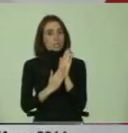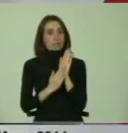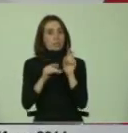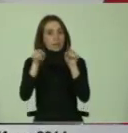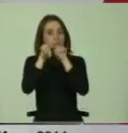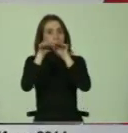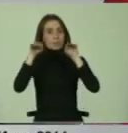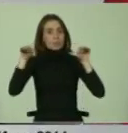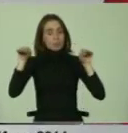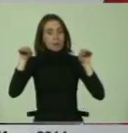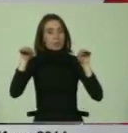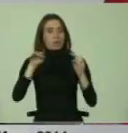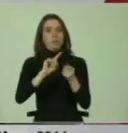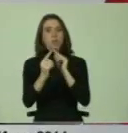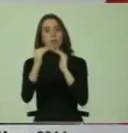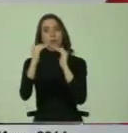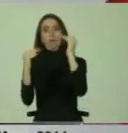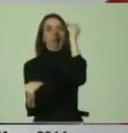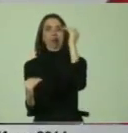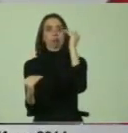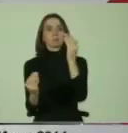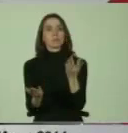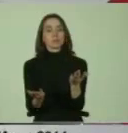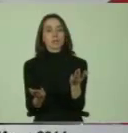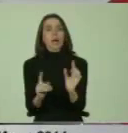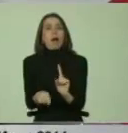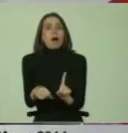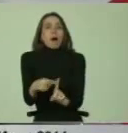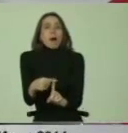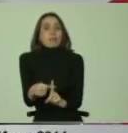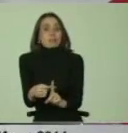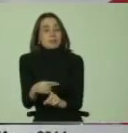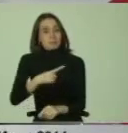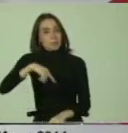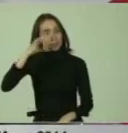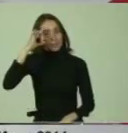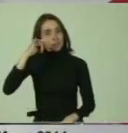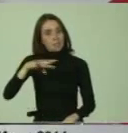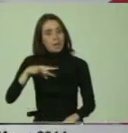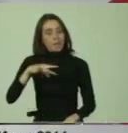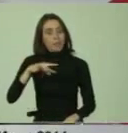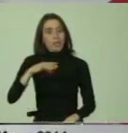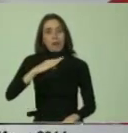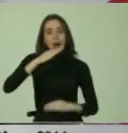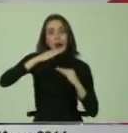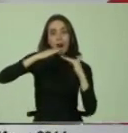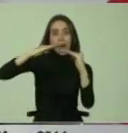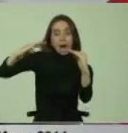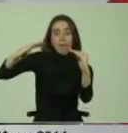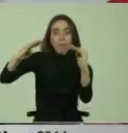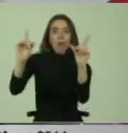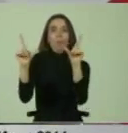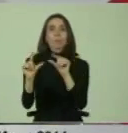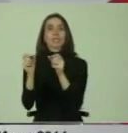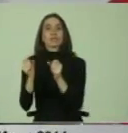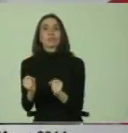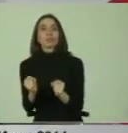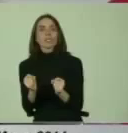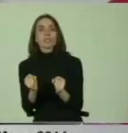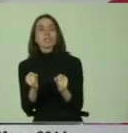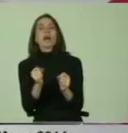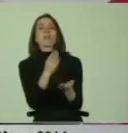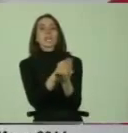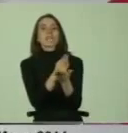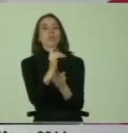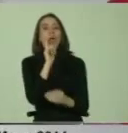equidad está siendo inequitativa, porque además sabemos que en la zona rural son menores las posibilidades de proyectos de